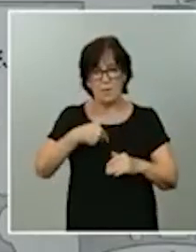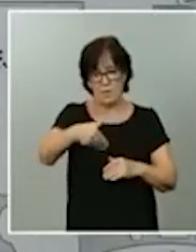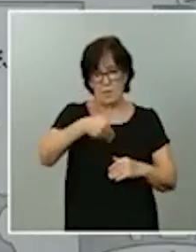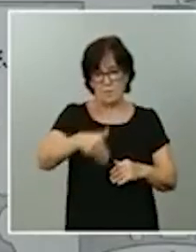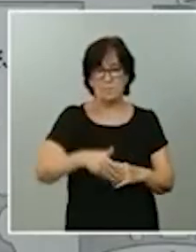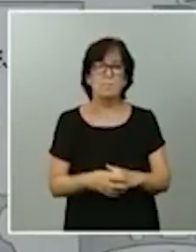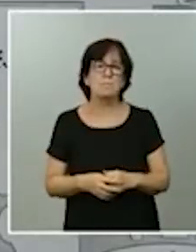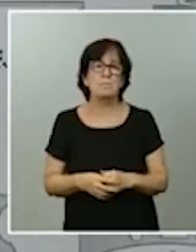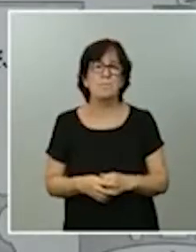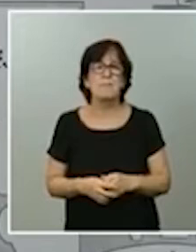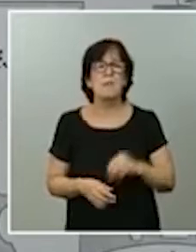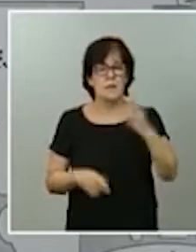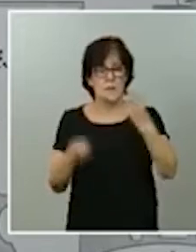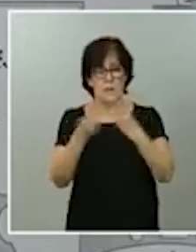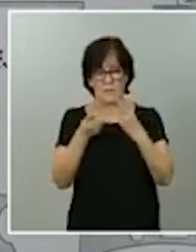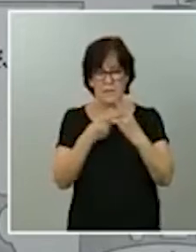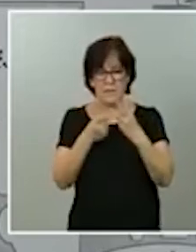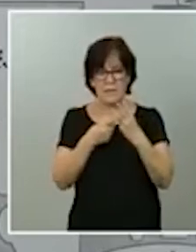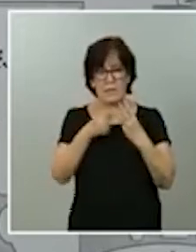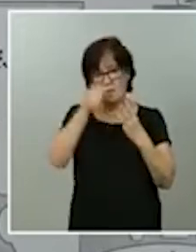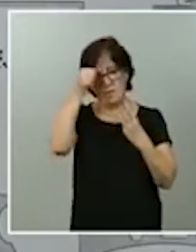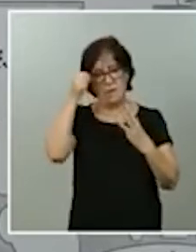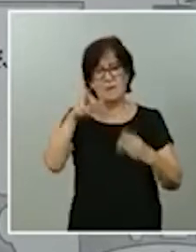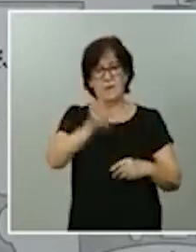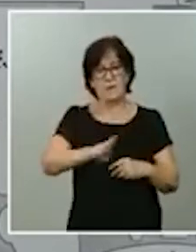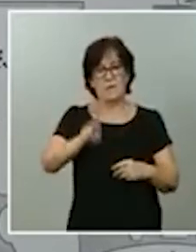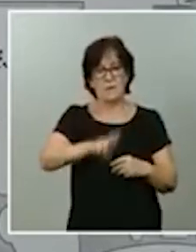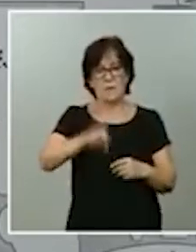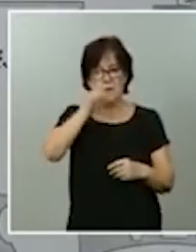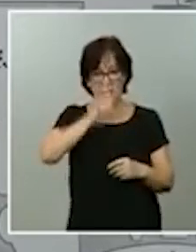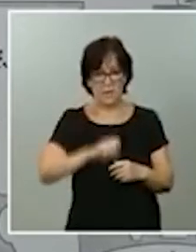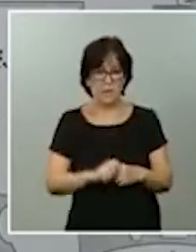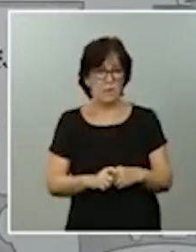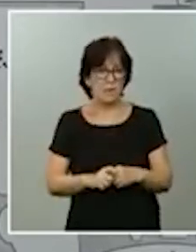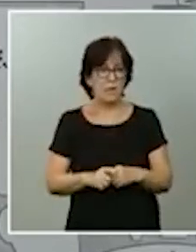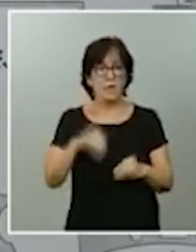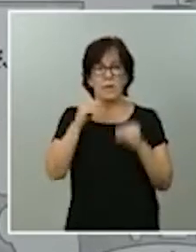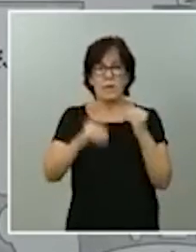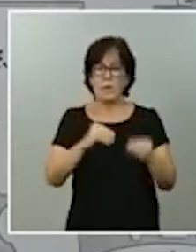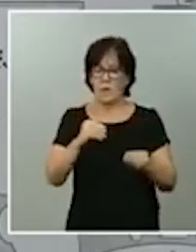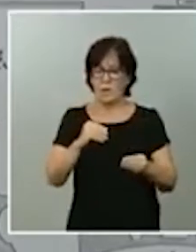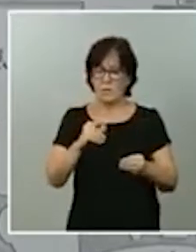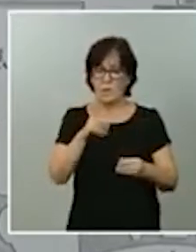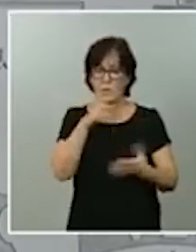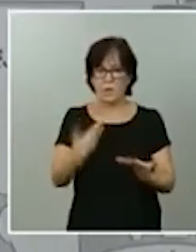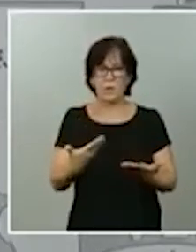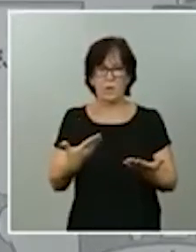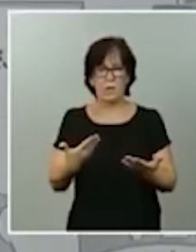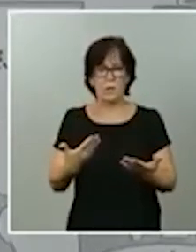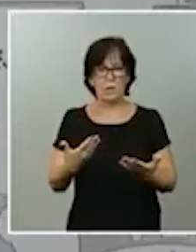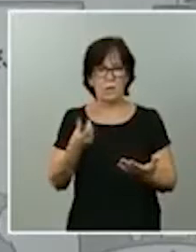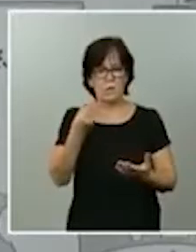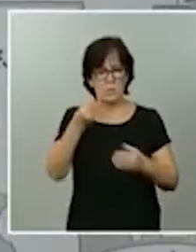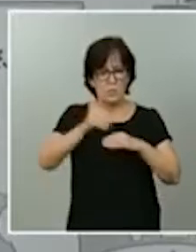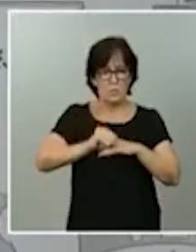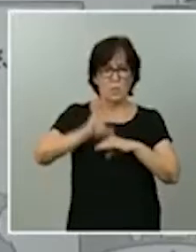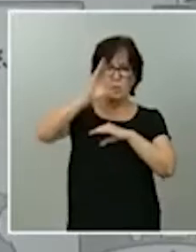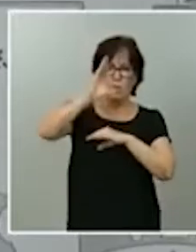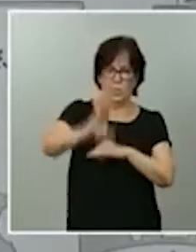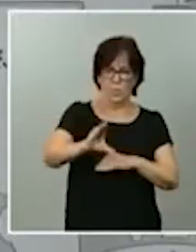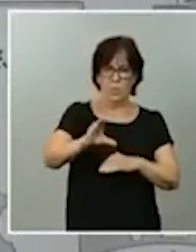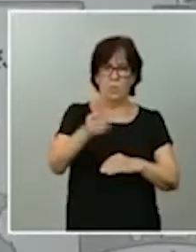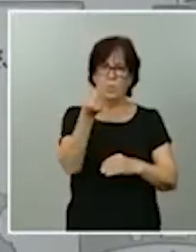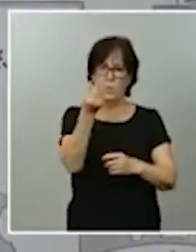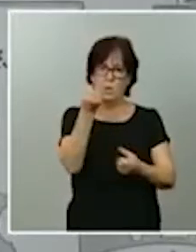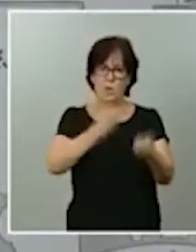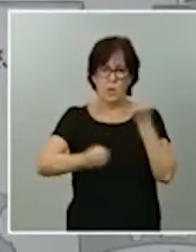En tercer lugar, insisto, hay que recordar, hemos puesto encima de la mesa una cantidad ingente de recursos económicos, no solamente los